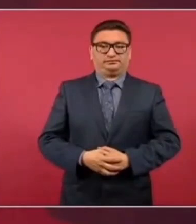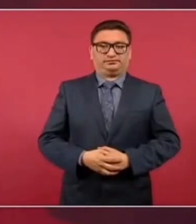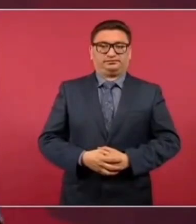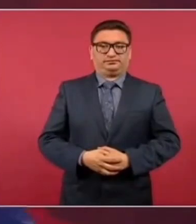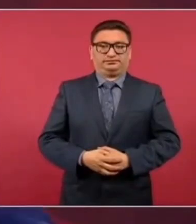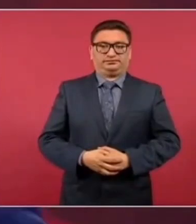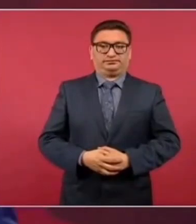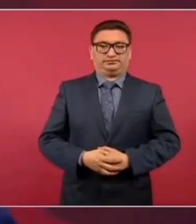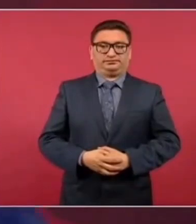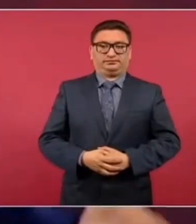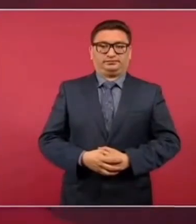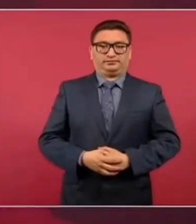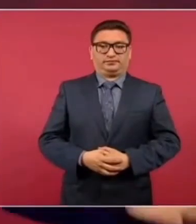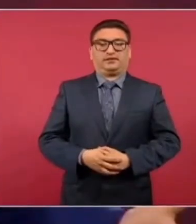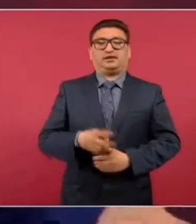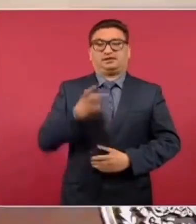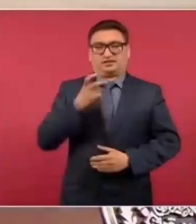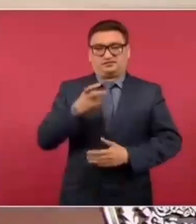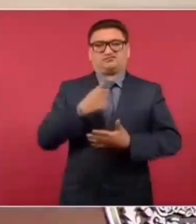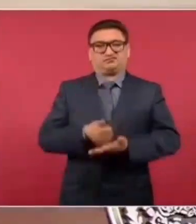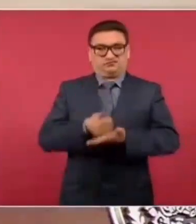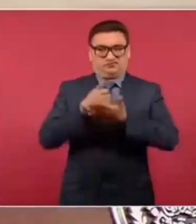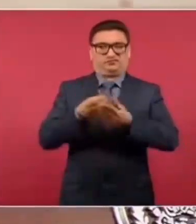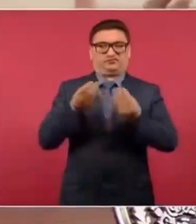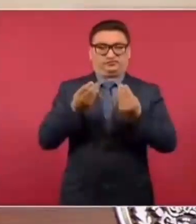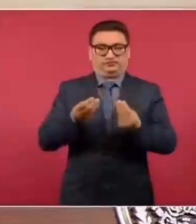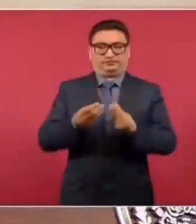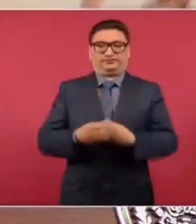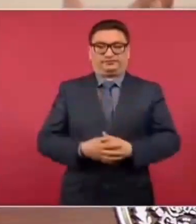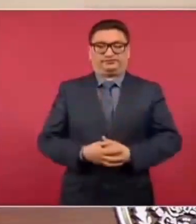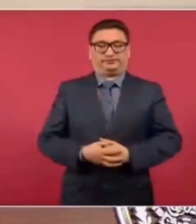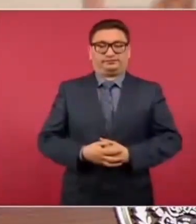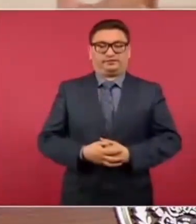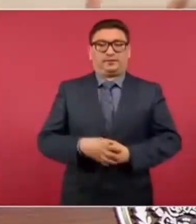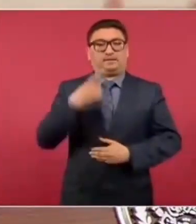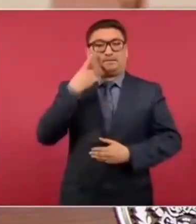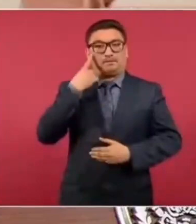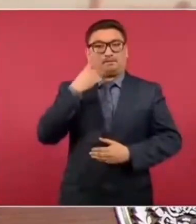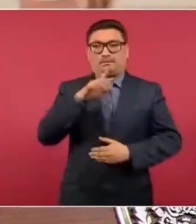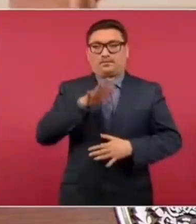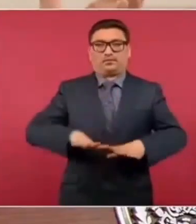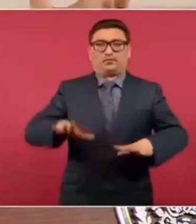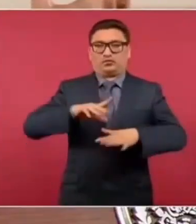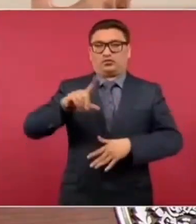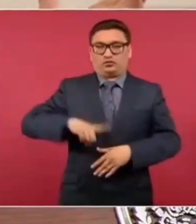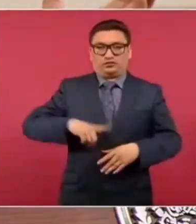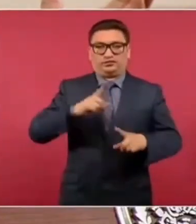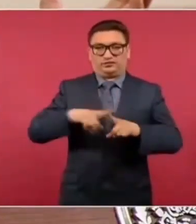Y esto sí ayuda mucho a purificar la vida pública,